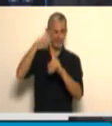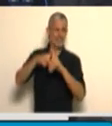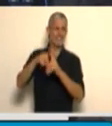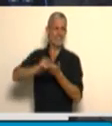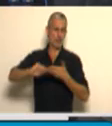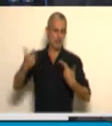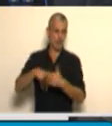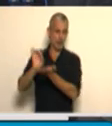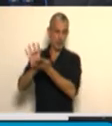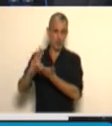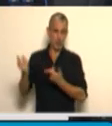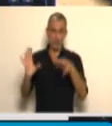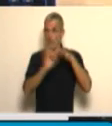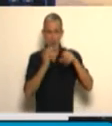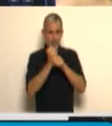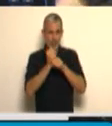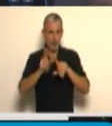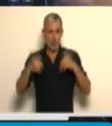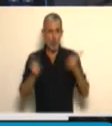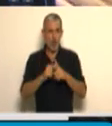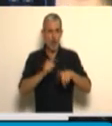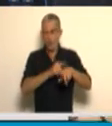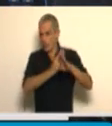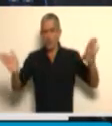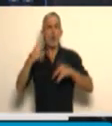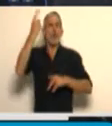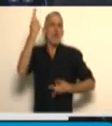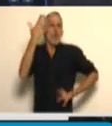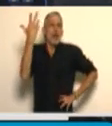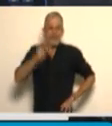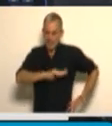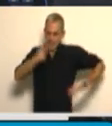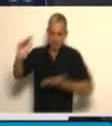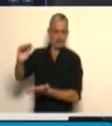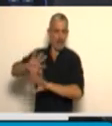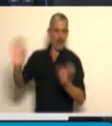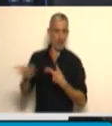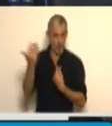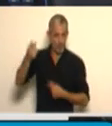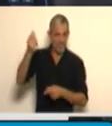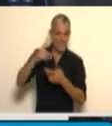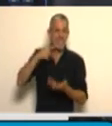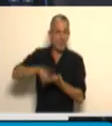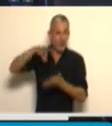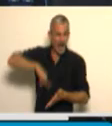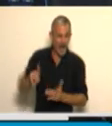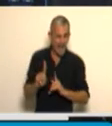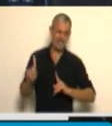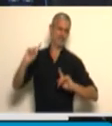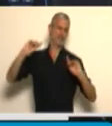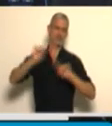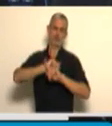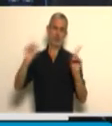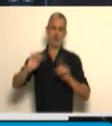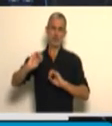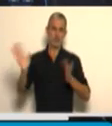permanencia de la fuente, donde no hay periodicidad, se cobra por única vez, por lo tanto no puede haber, ya termino señora Presidente,